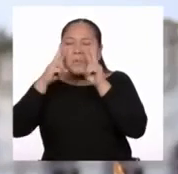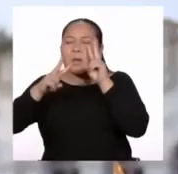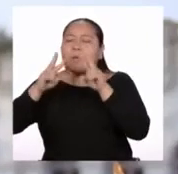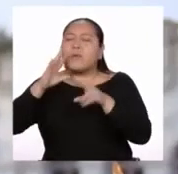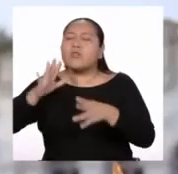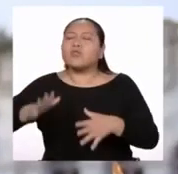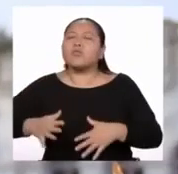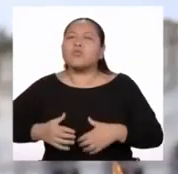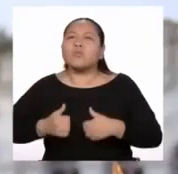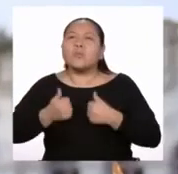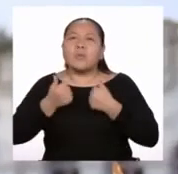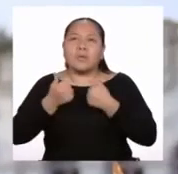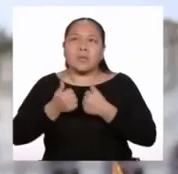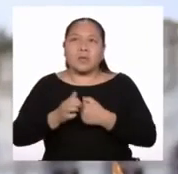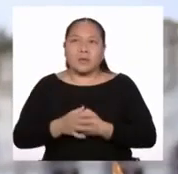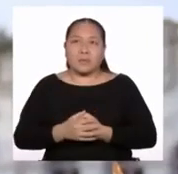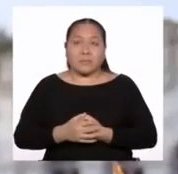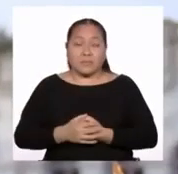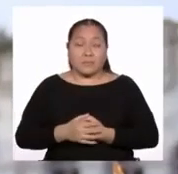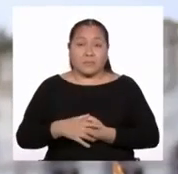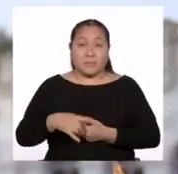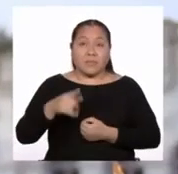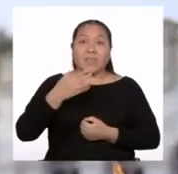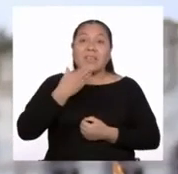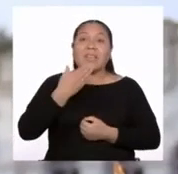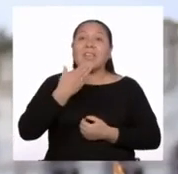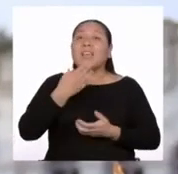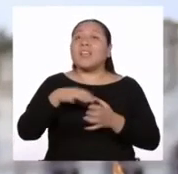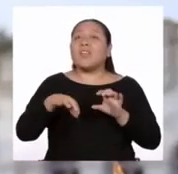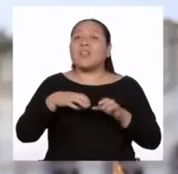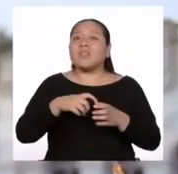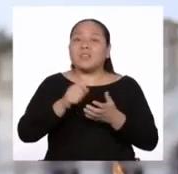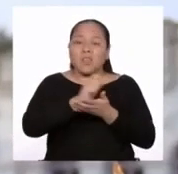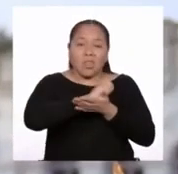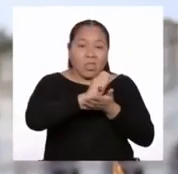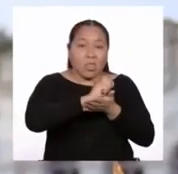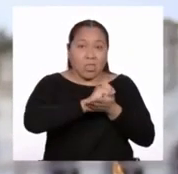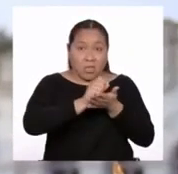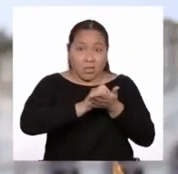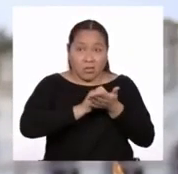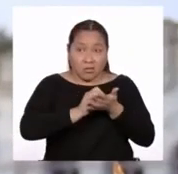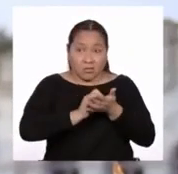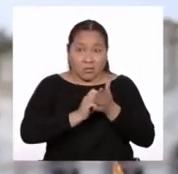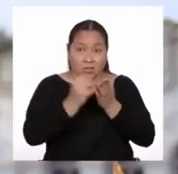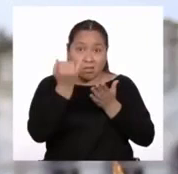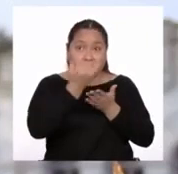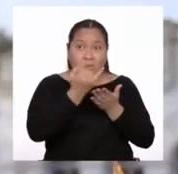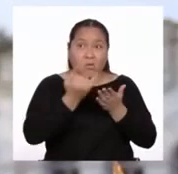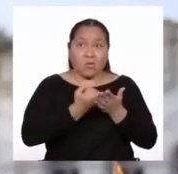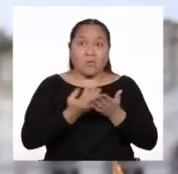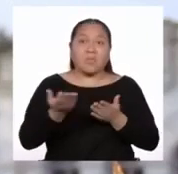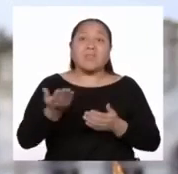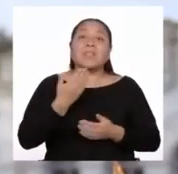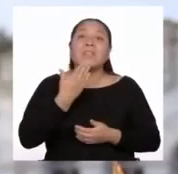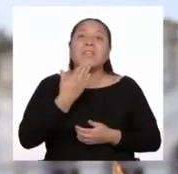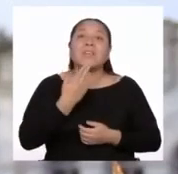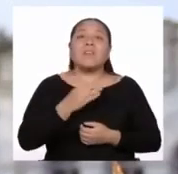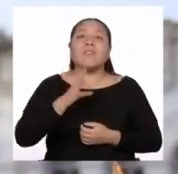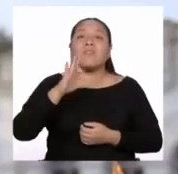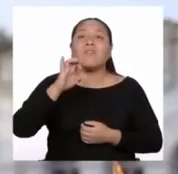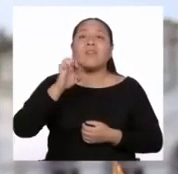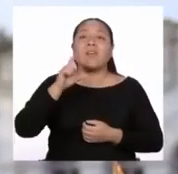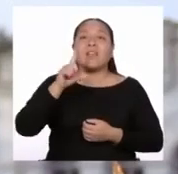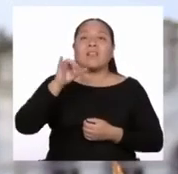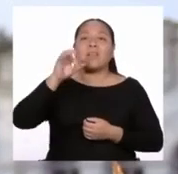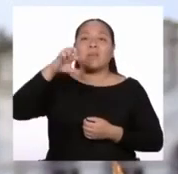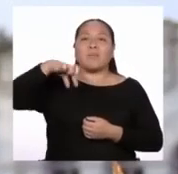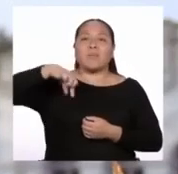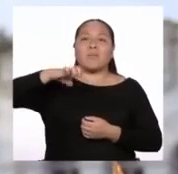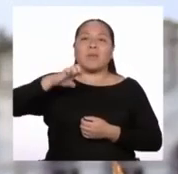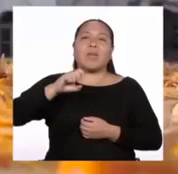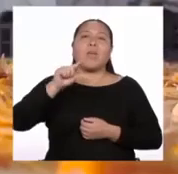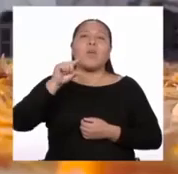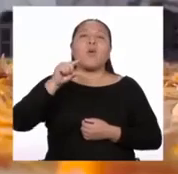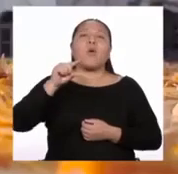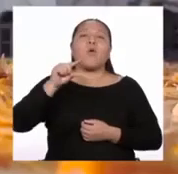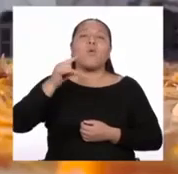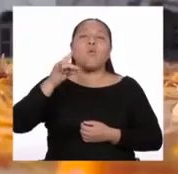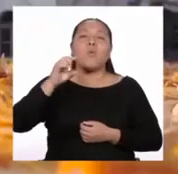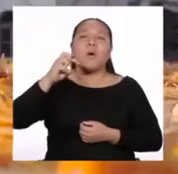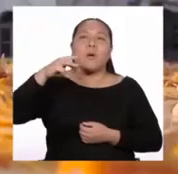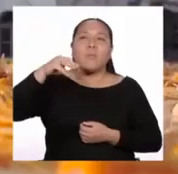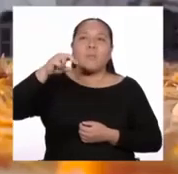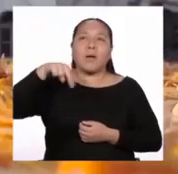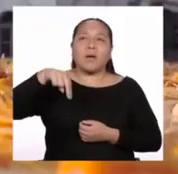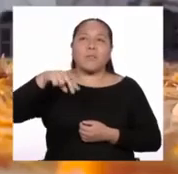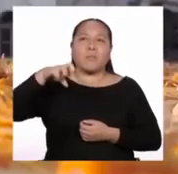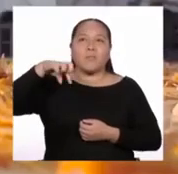pues quien lo hizo y lo dejó escrito e ilustrado para la posteridad fue nada menos que don Felipe Guamán Poma de Ayala